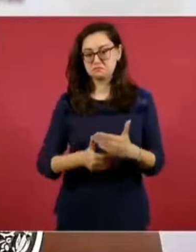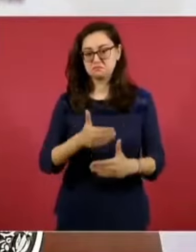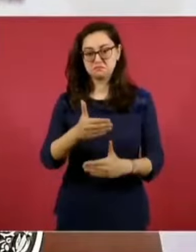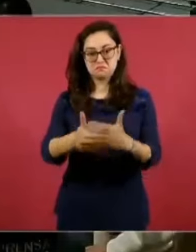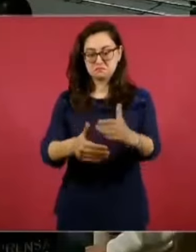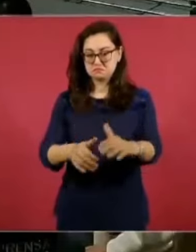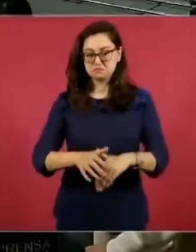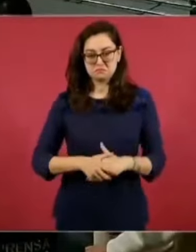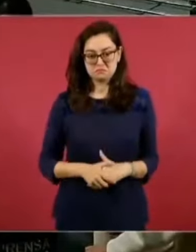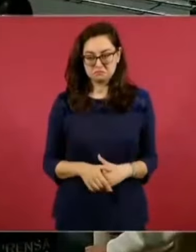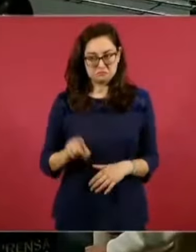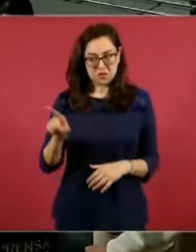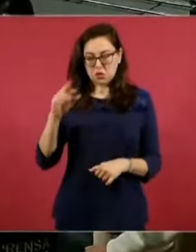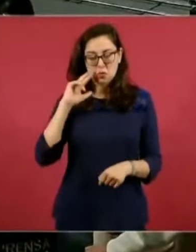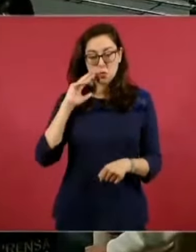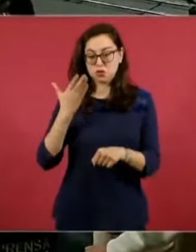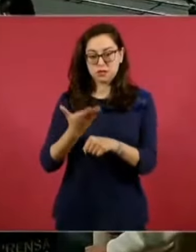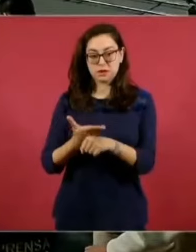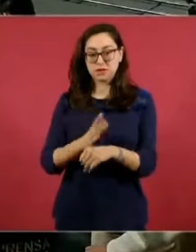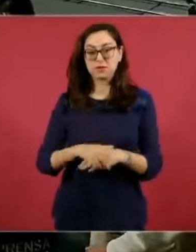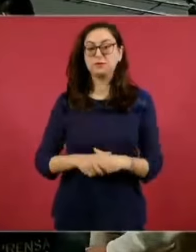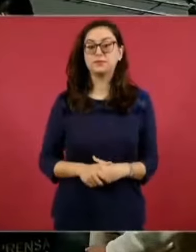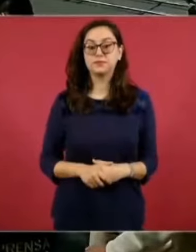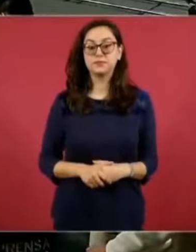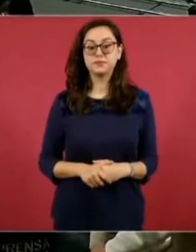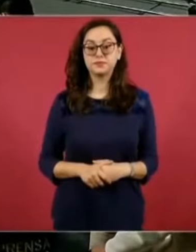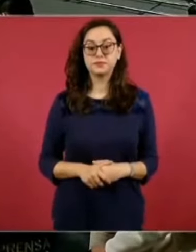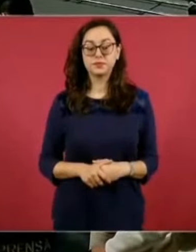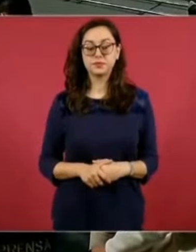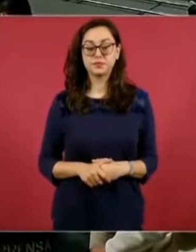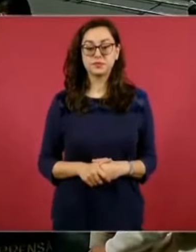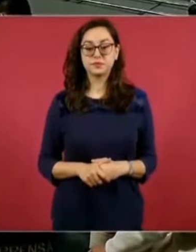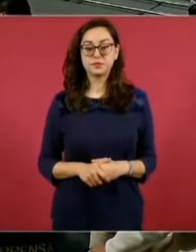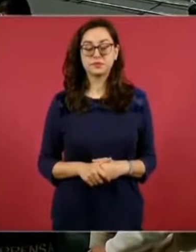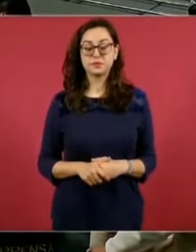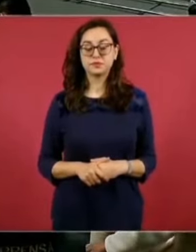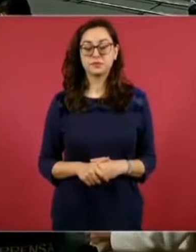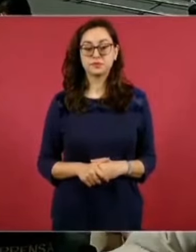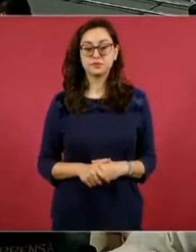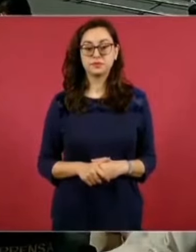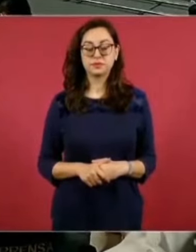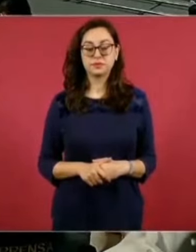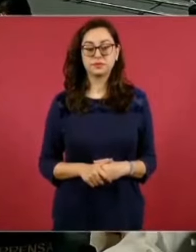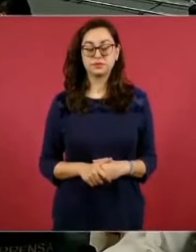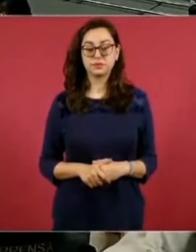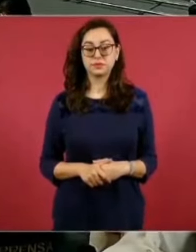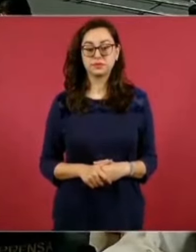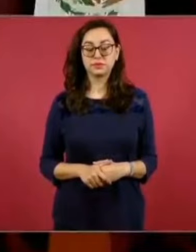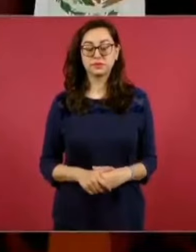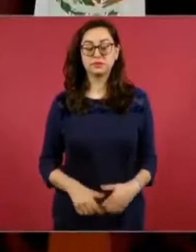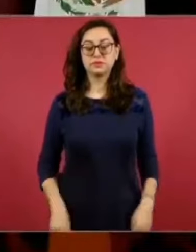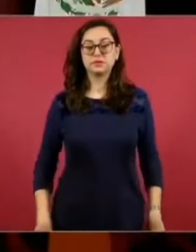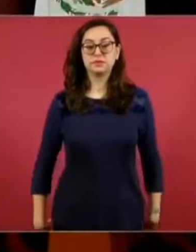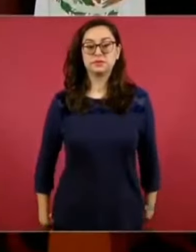Cuando lo del general Cienfuegos,